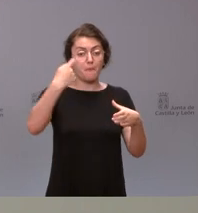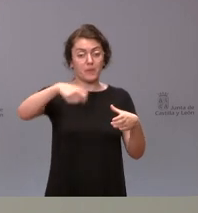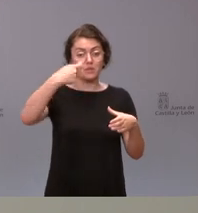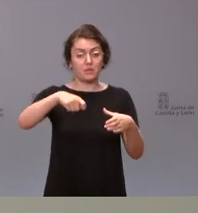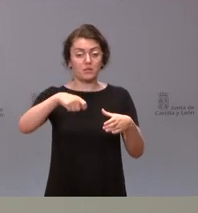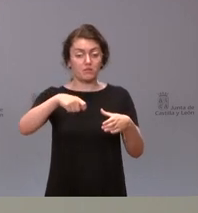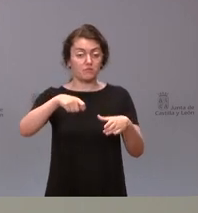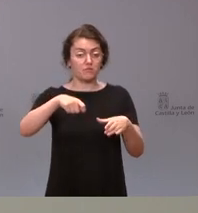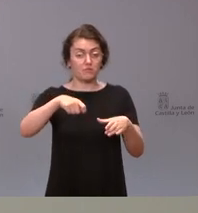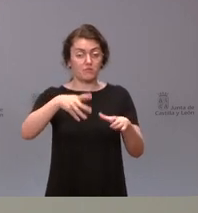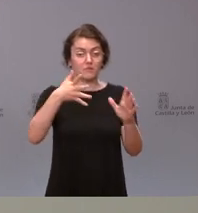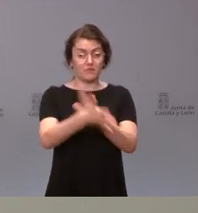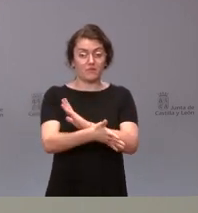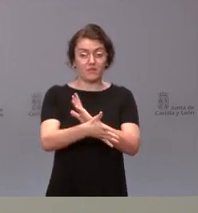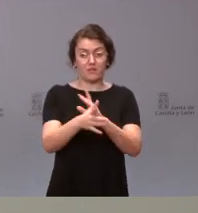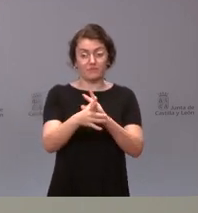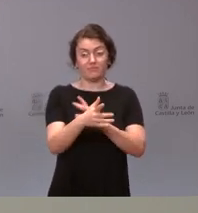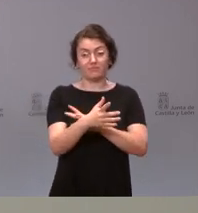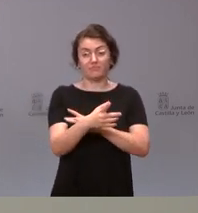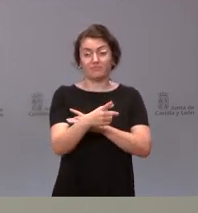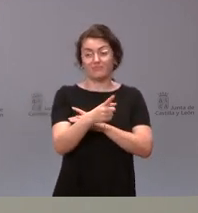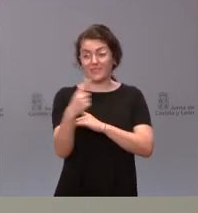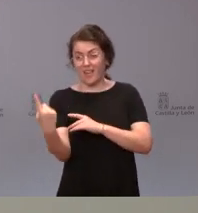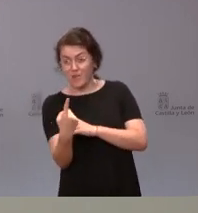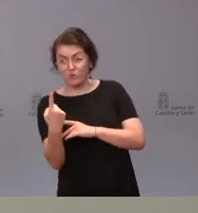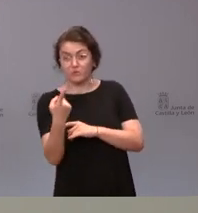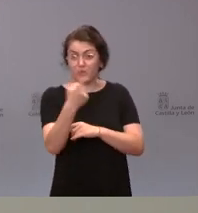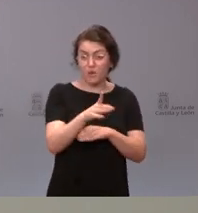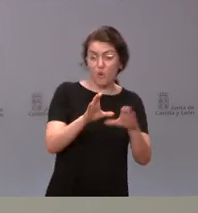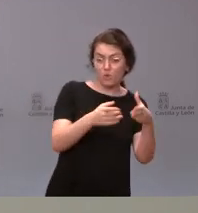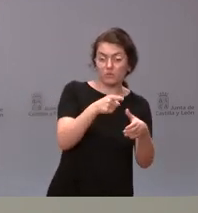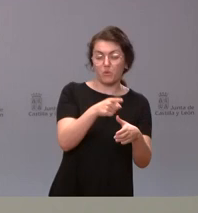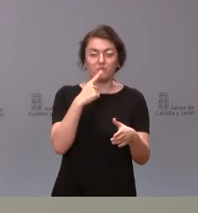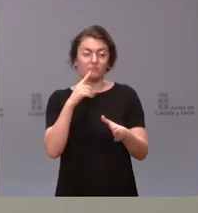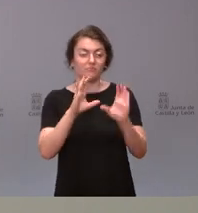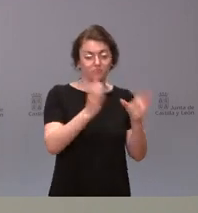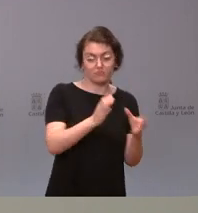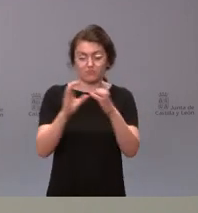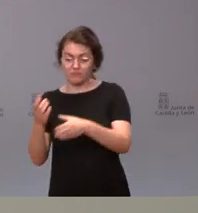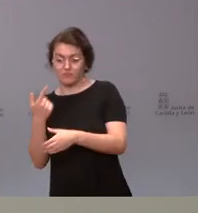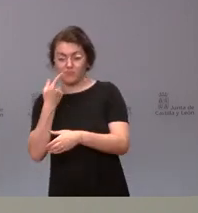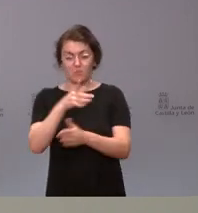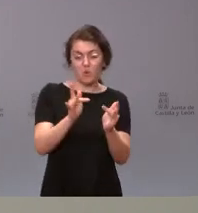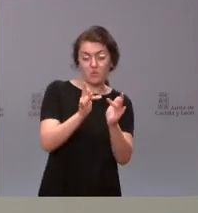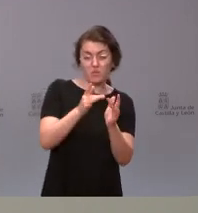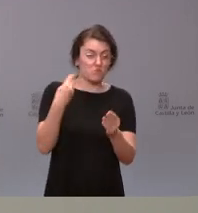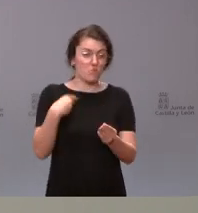ellos y la propia Junta pues tengan sus reuniones, tengan sus contactos y trabajen en común como hemos hecho siempre.